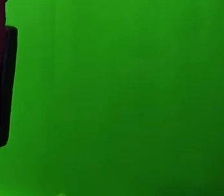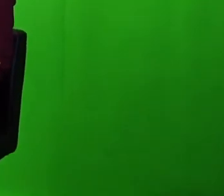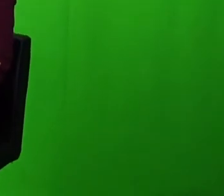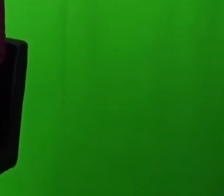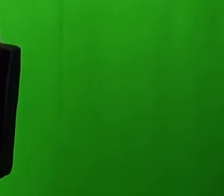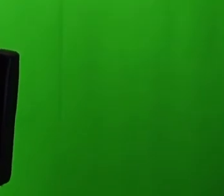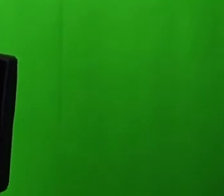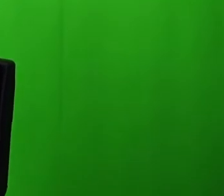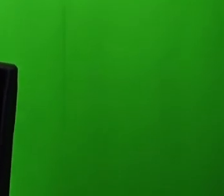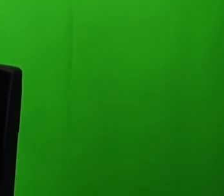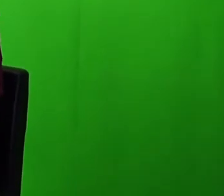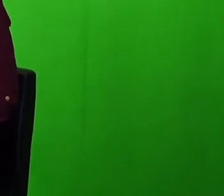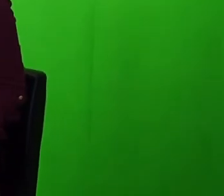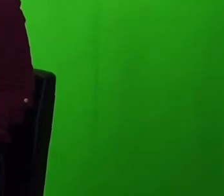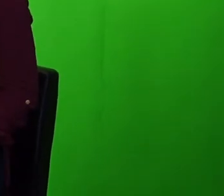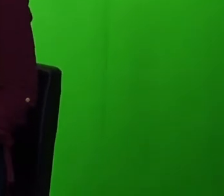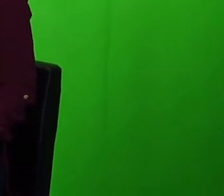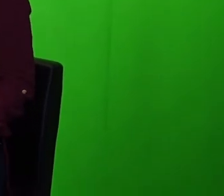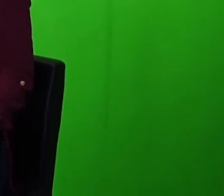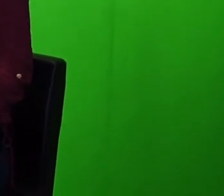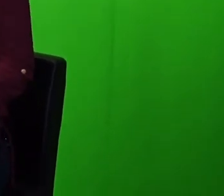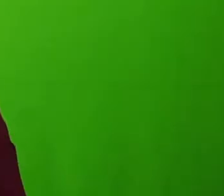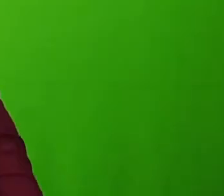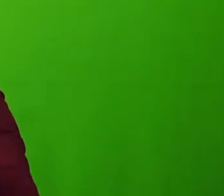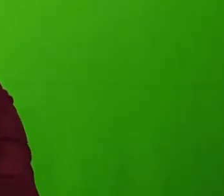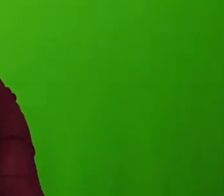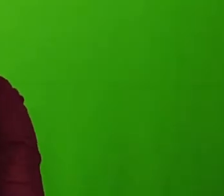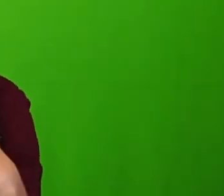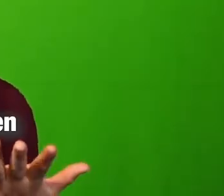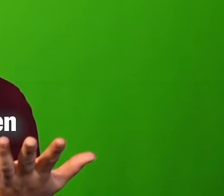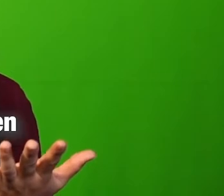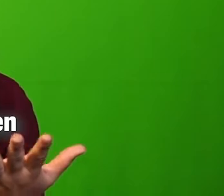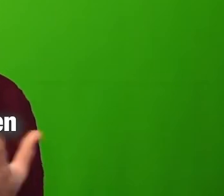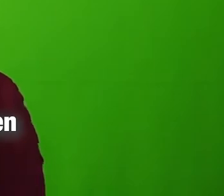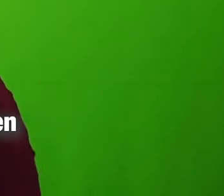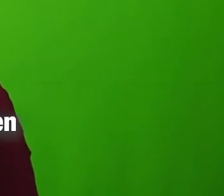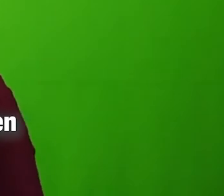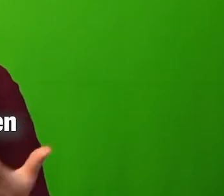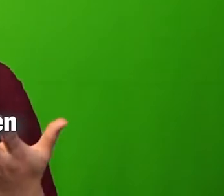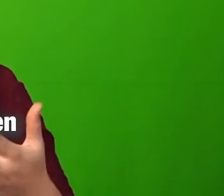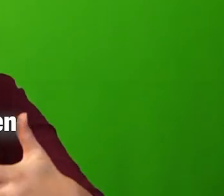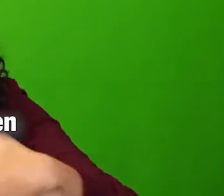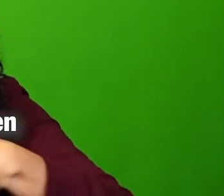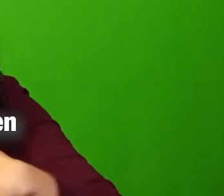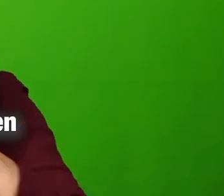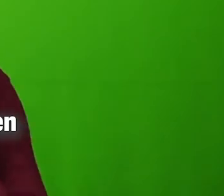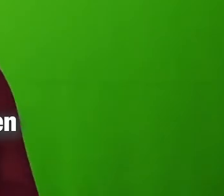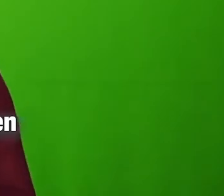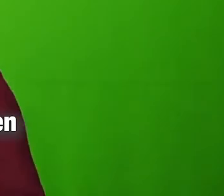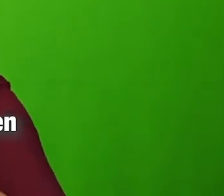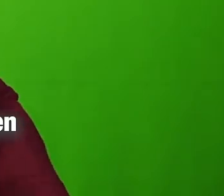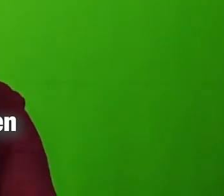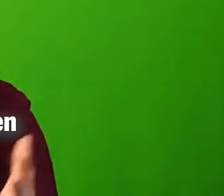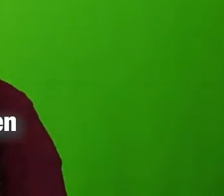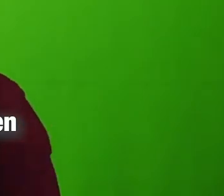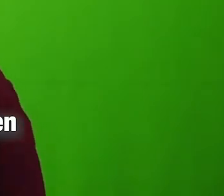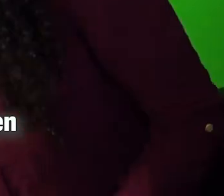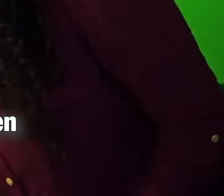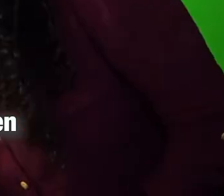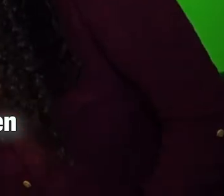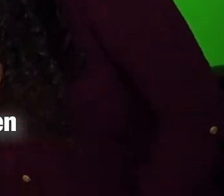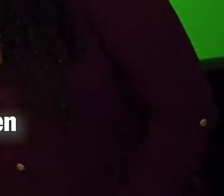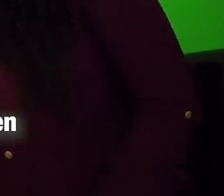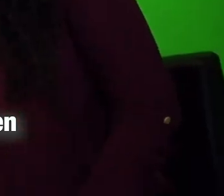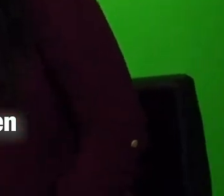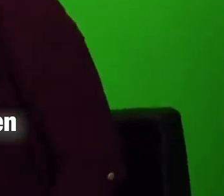Con buena actitud. Hola. ¿Sí? Como sea un saludo. Otra seña podría ser cuando se encuentren con